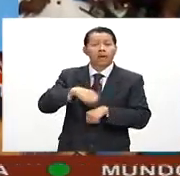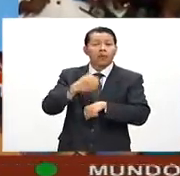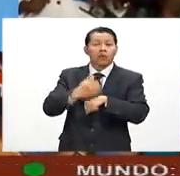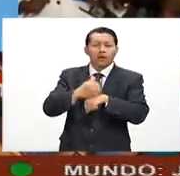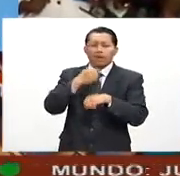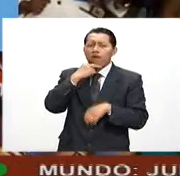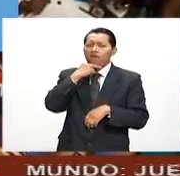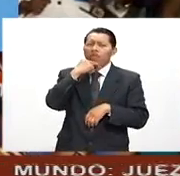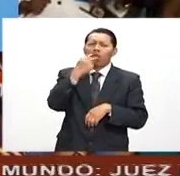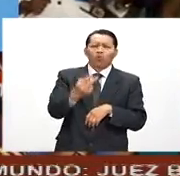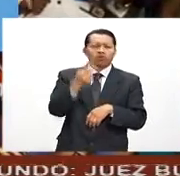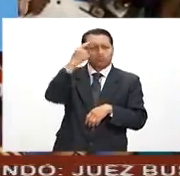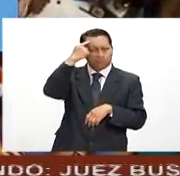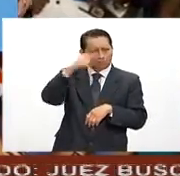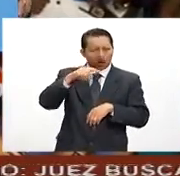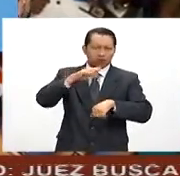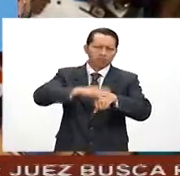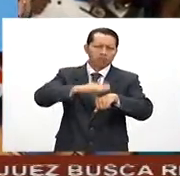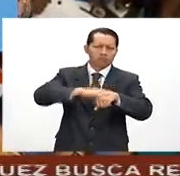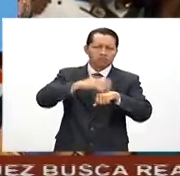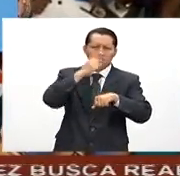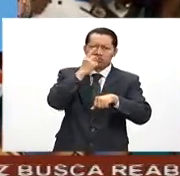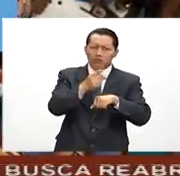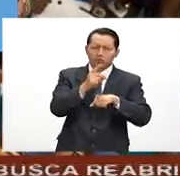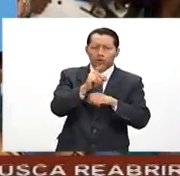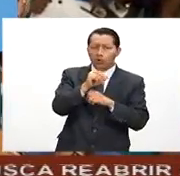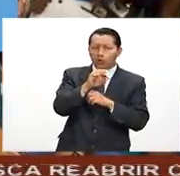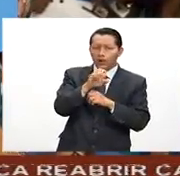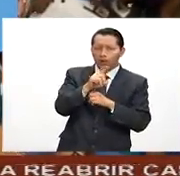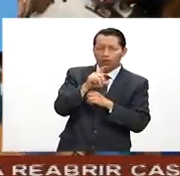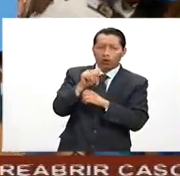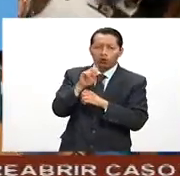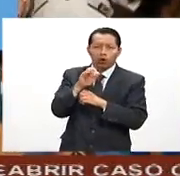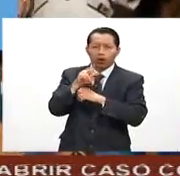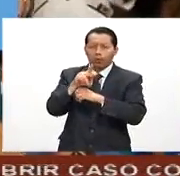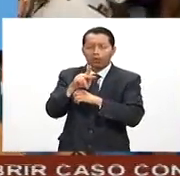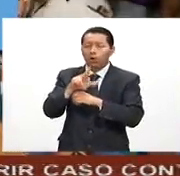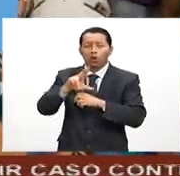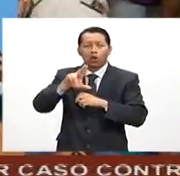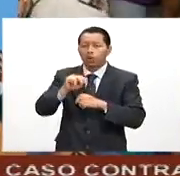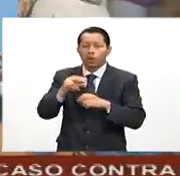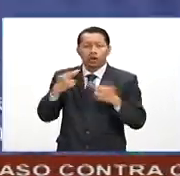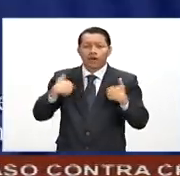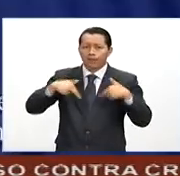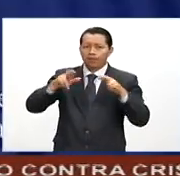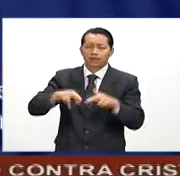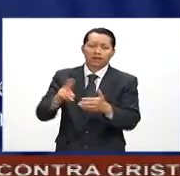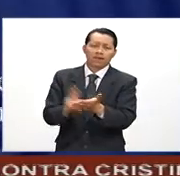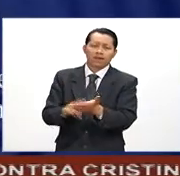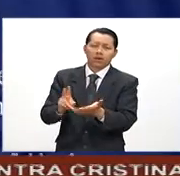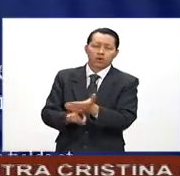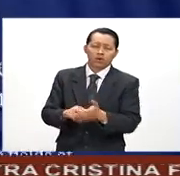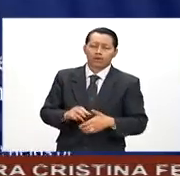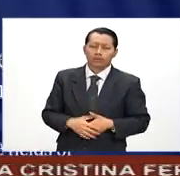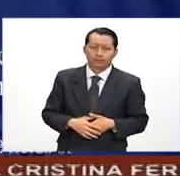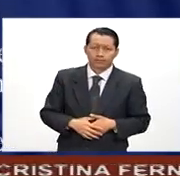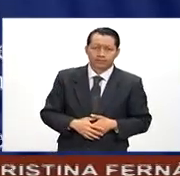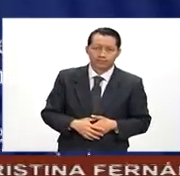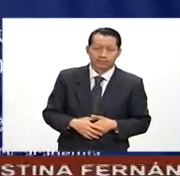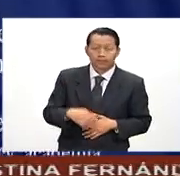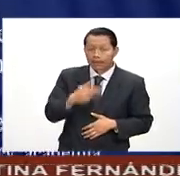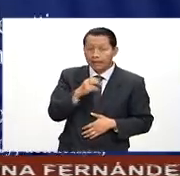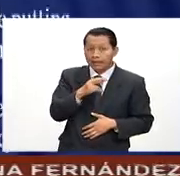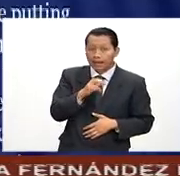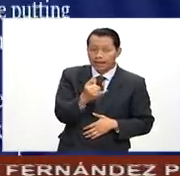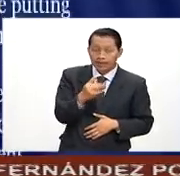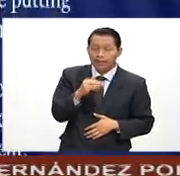para decir que Donald Trump no representa sus valores. Por cierto, Hillary Clinton